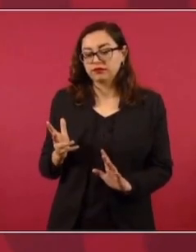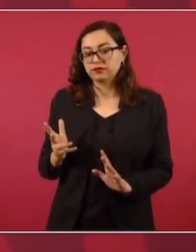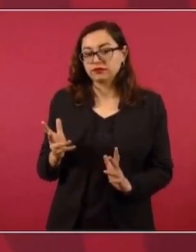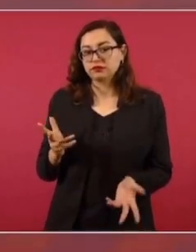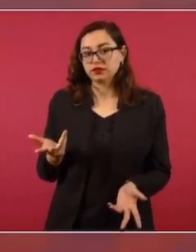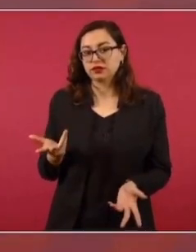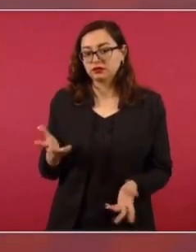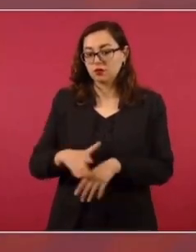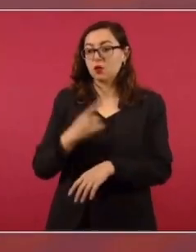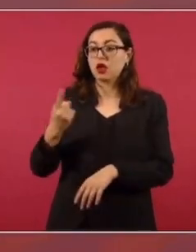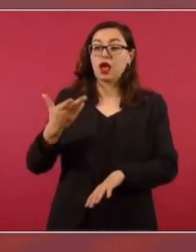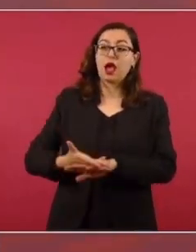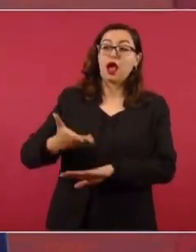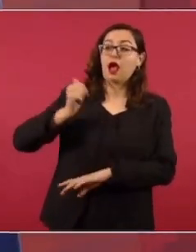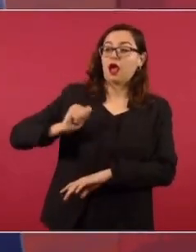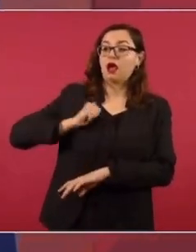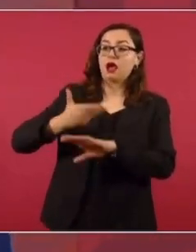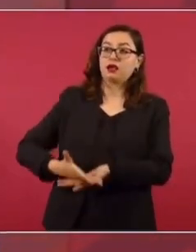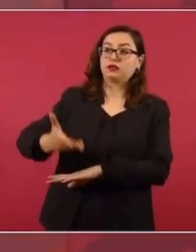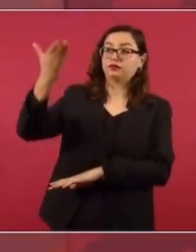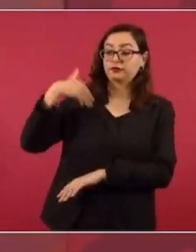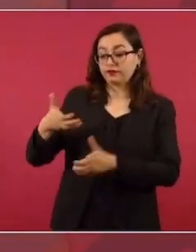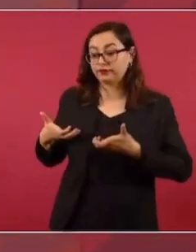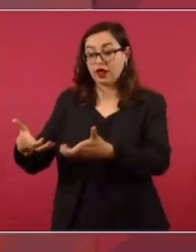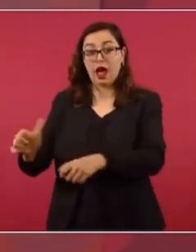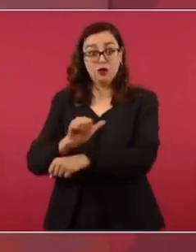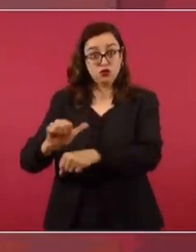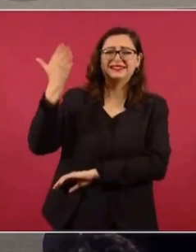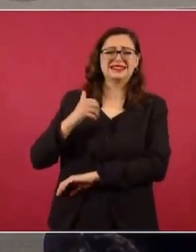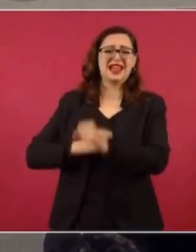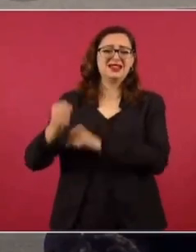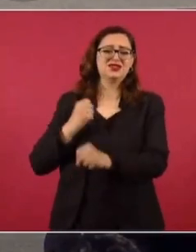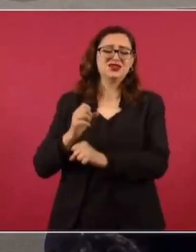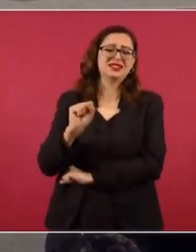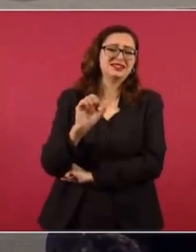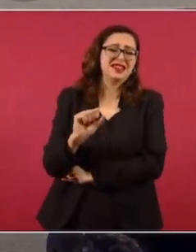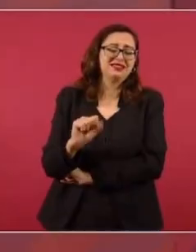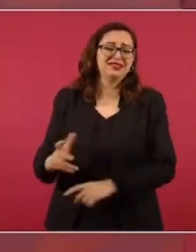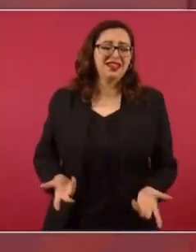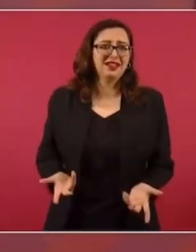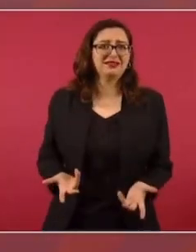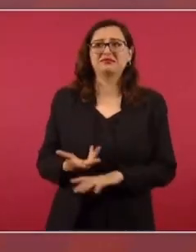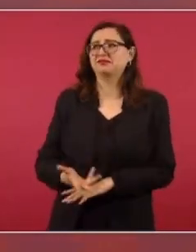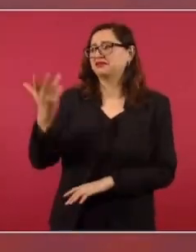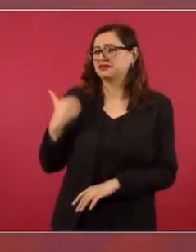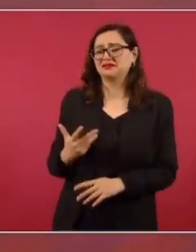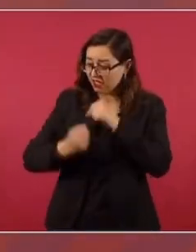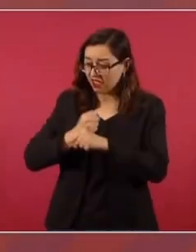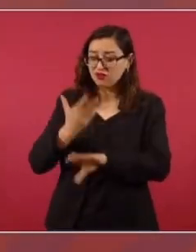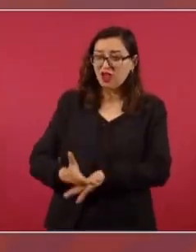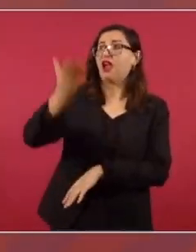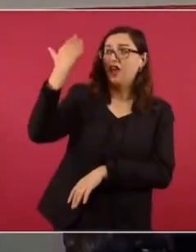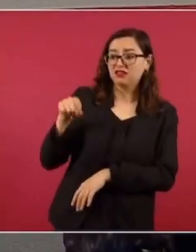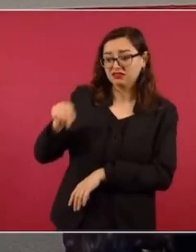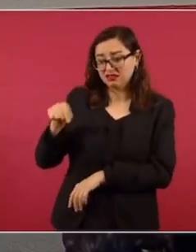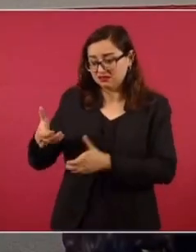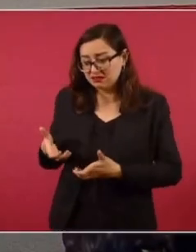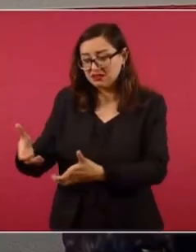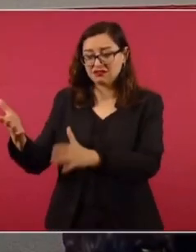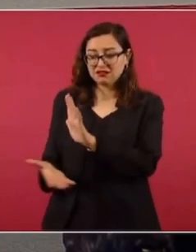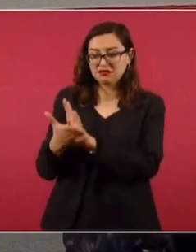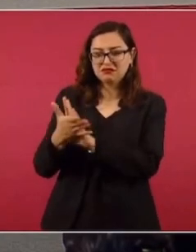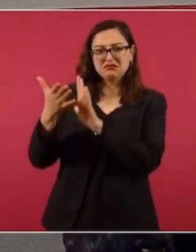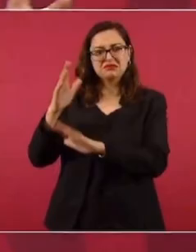construyó la carretera de Escárcega a Chetumal. Es una demanda de hace más de 50 años. Habría que ver